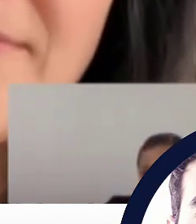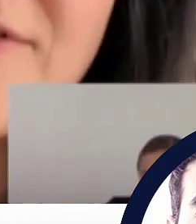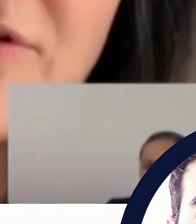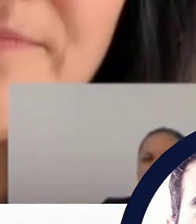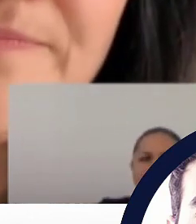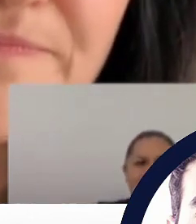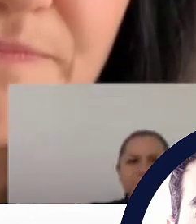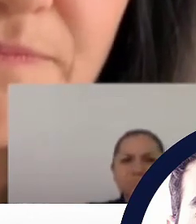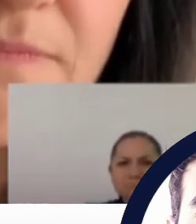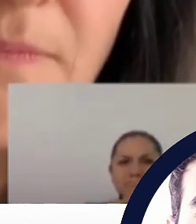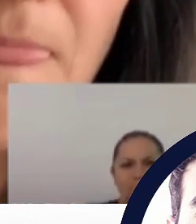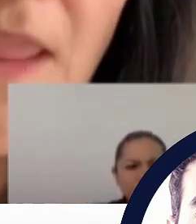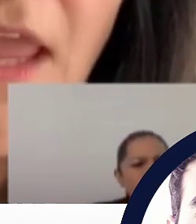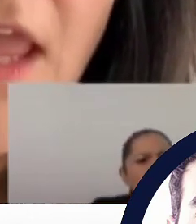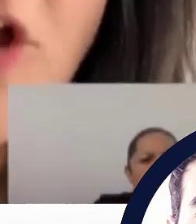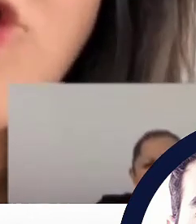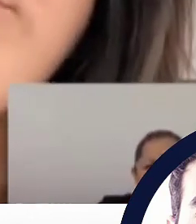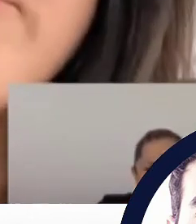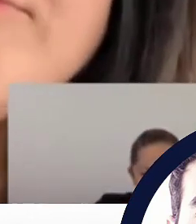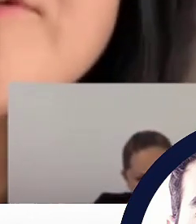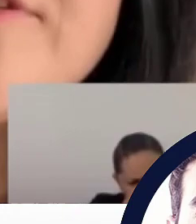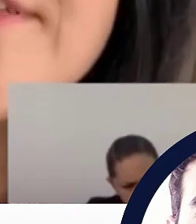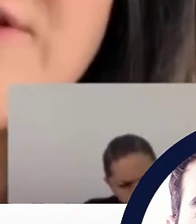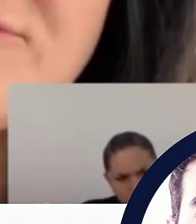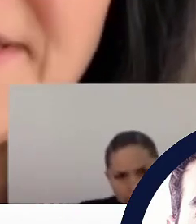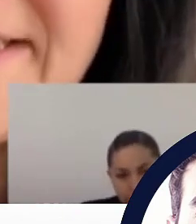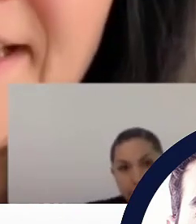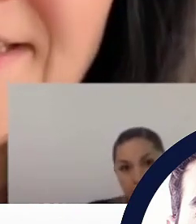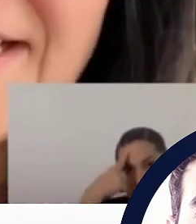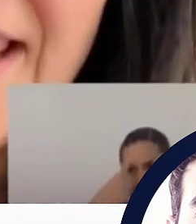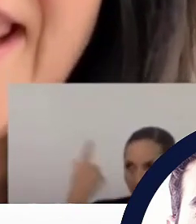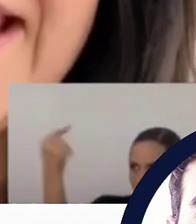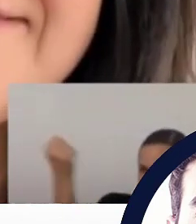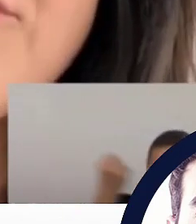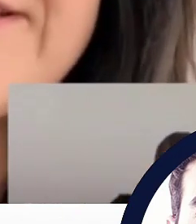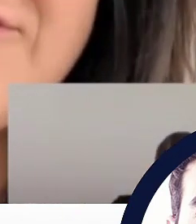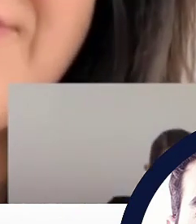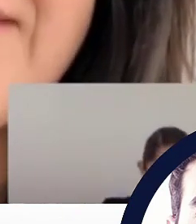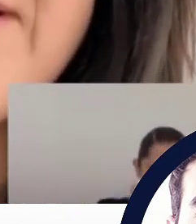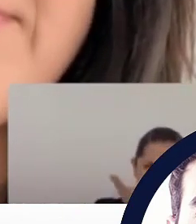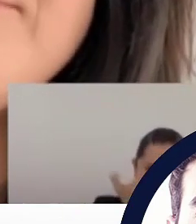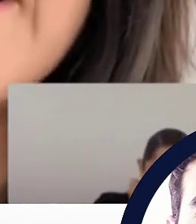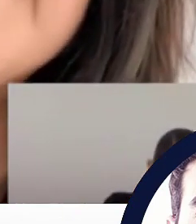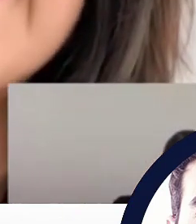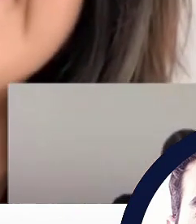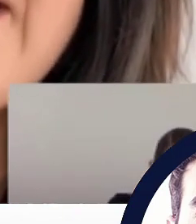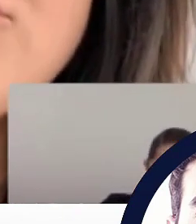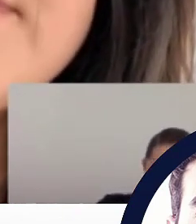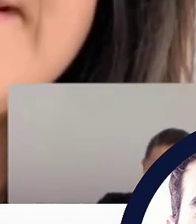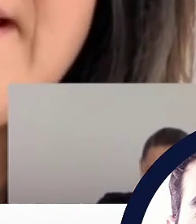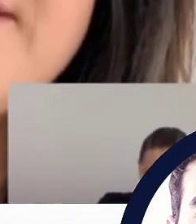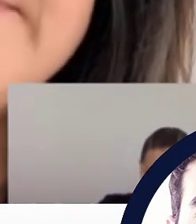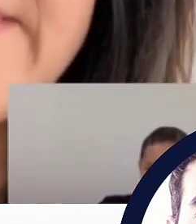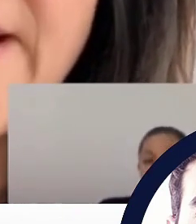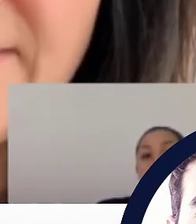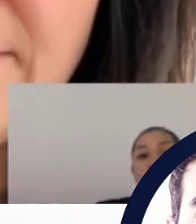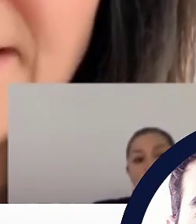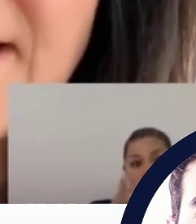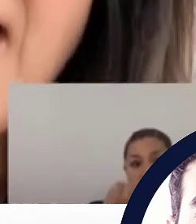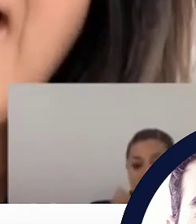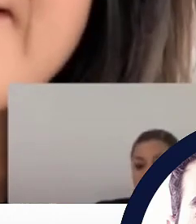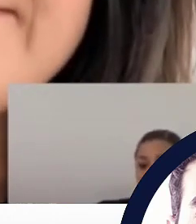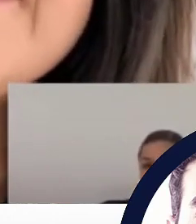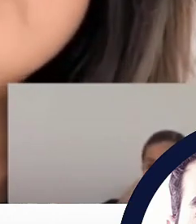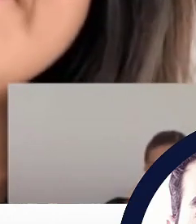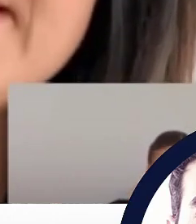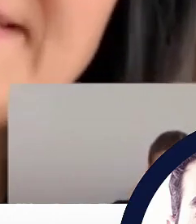este atleta de súper alto rendimiento. Y pues casi nadie habla de los atletas que están mucho más